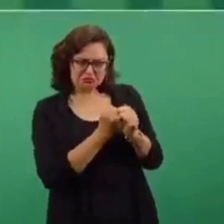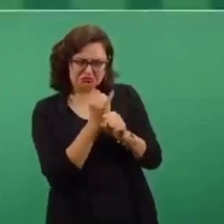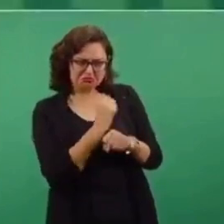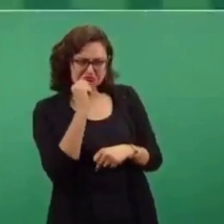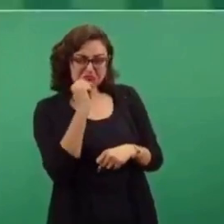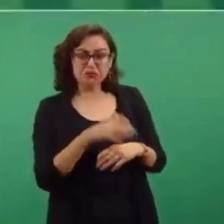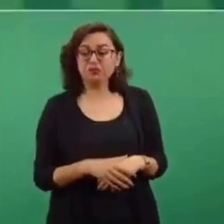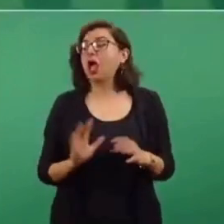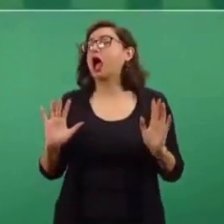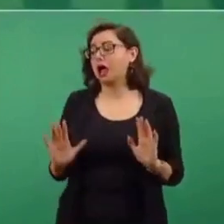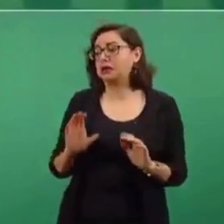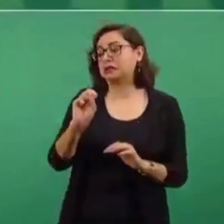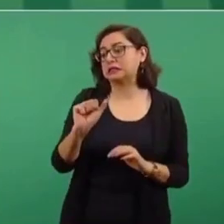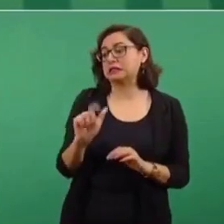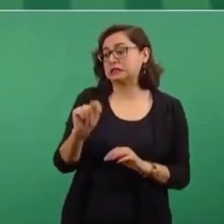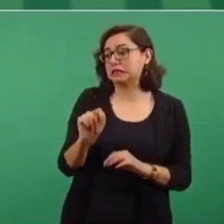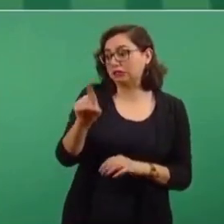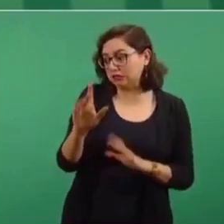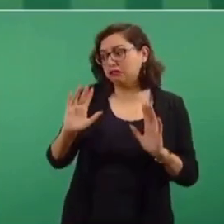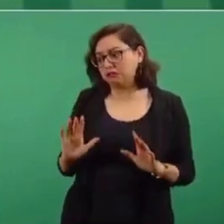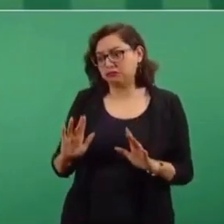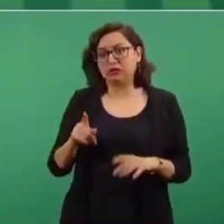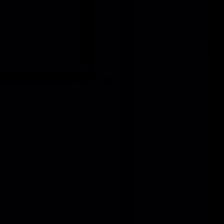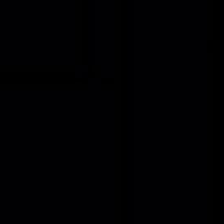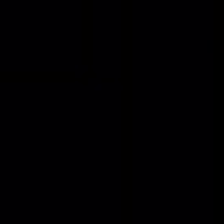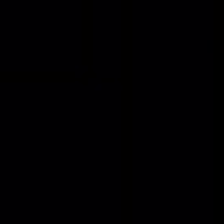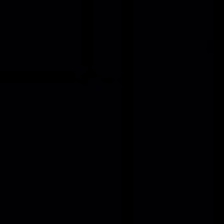con el SAT, porque tampoco pueden haber privilegios.